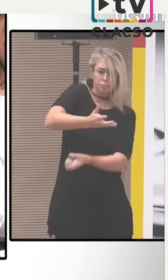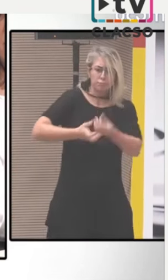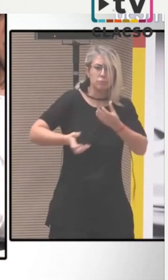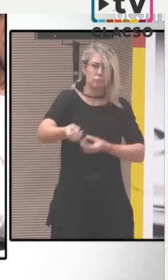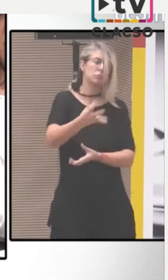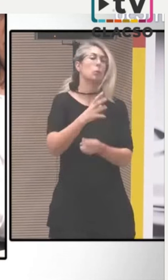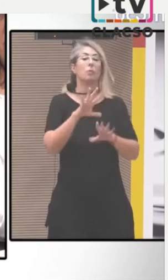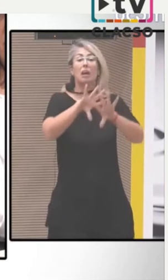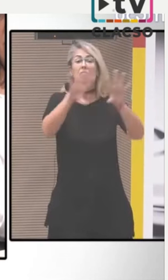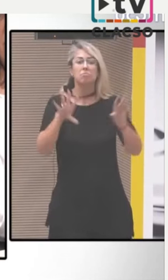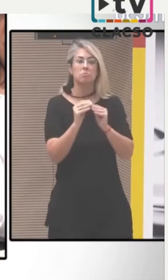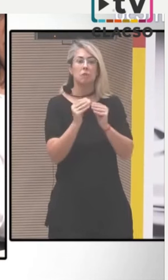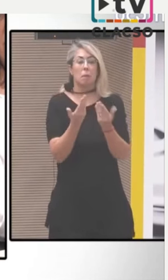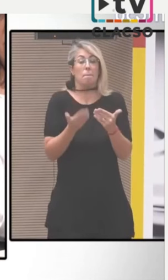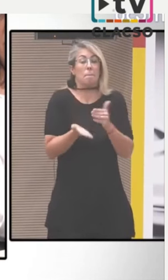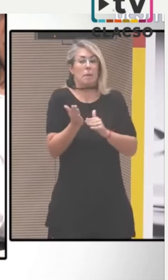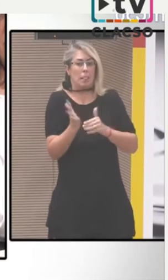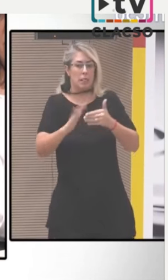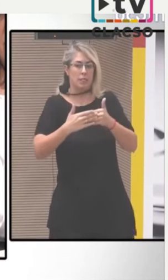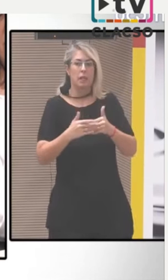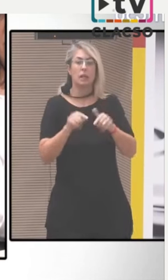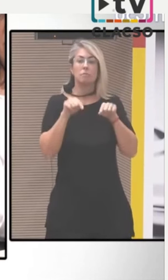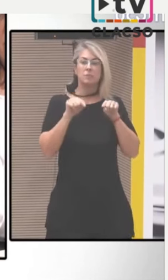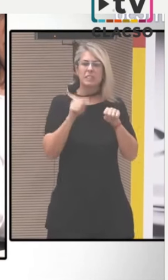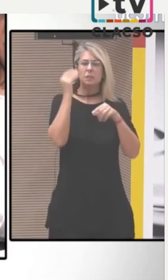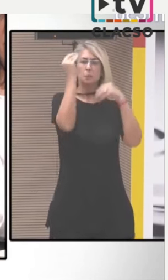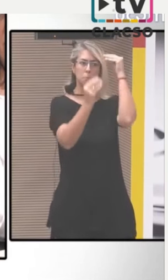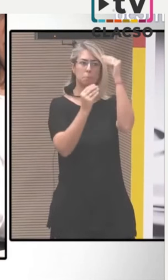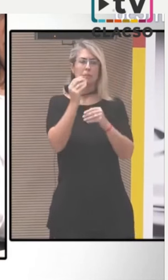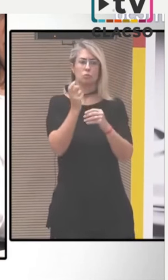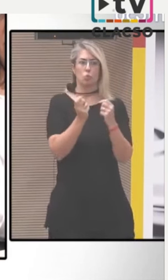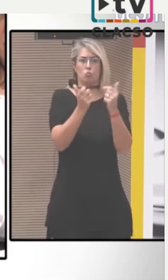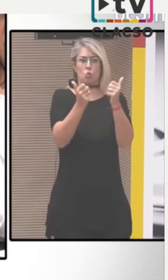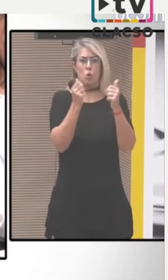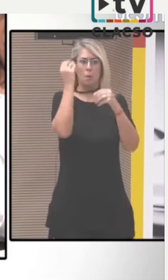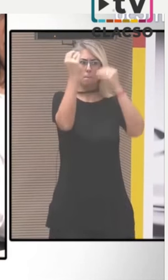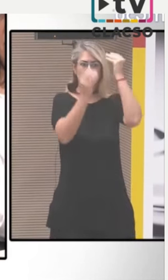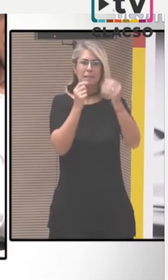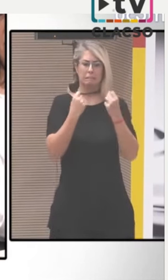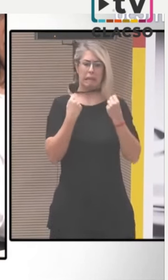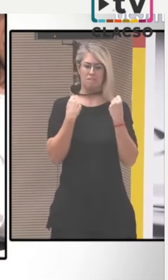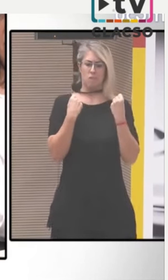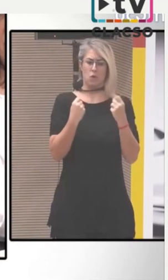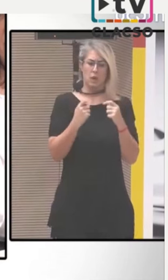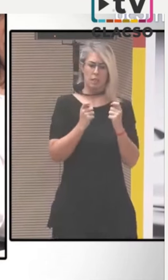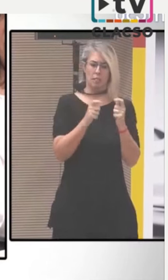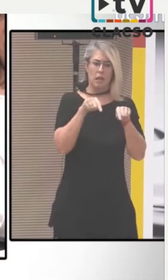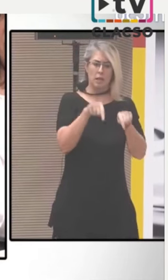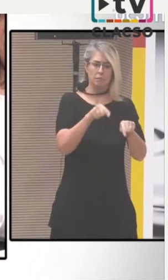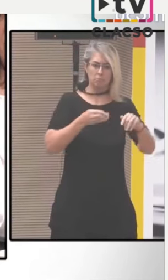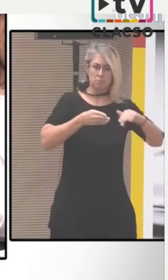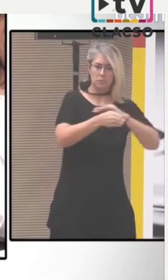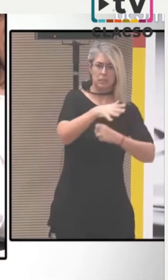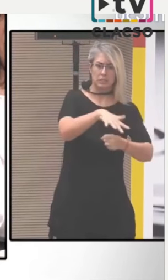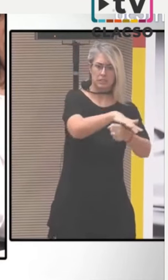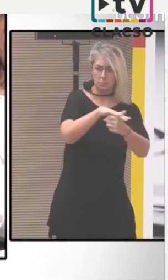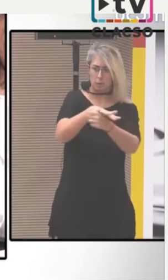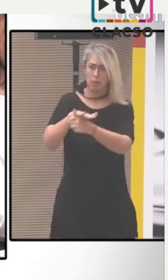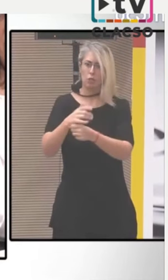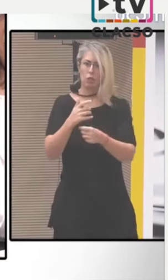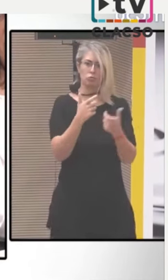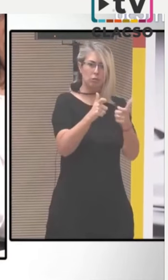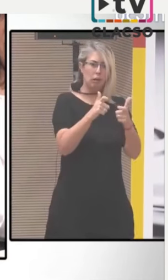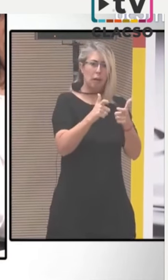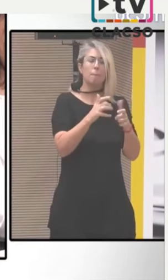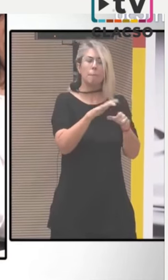que permita avanzar en estos temas. ¿En qué temas? En definitiva, en la reducción de esa desigualdad